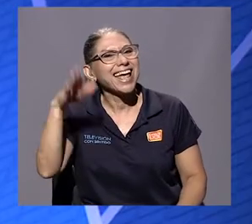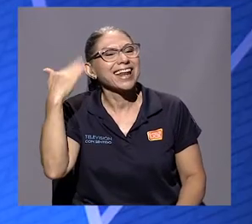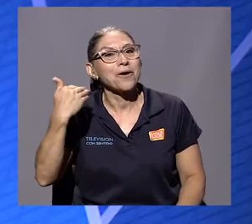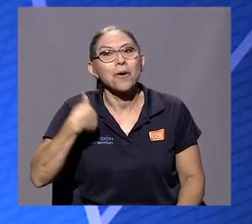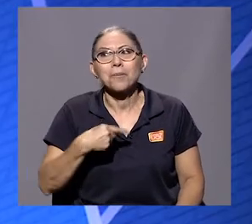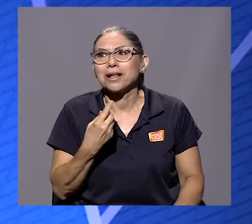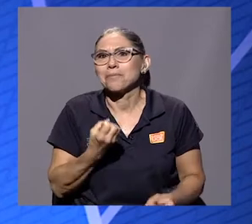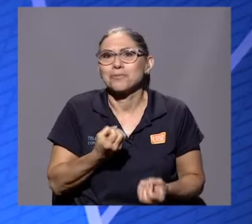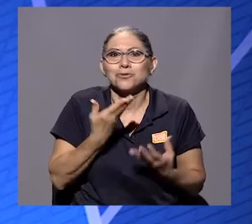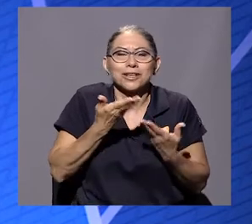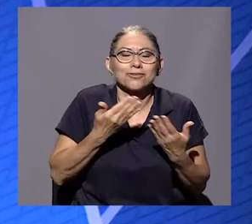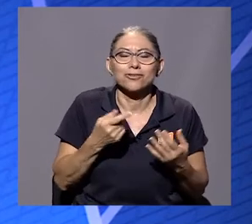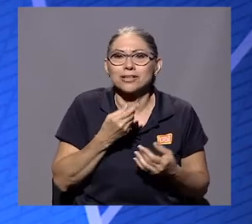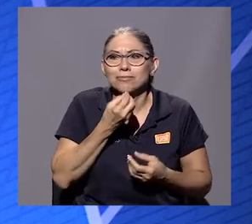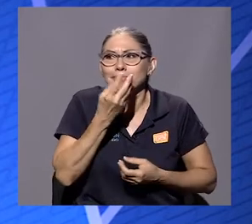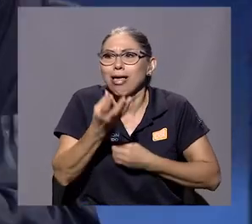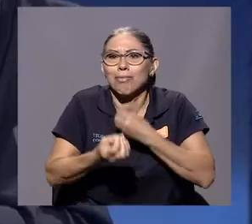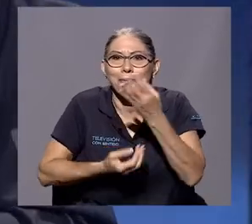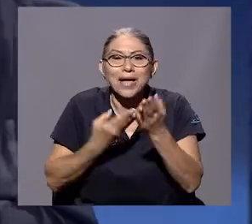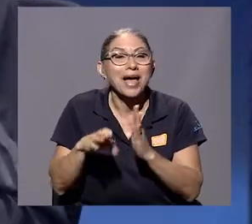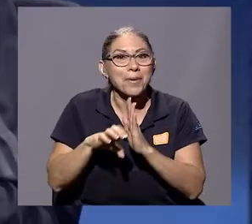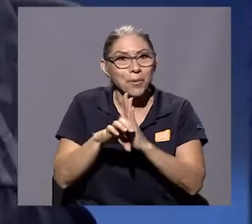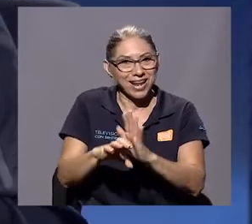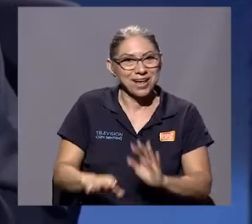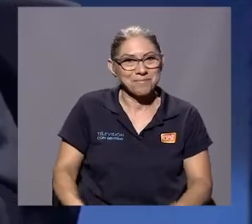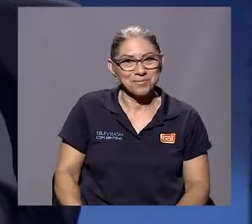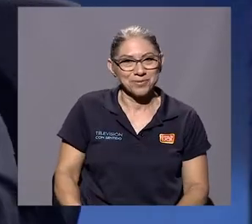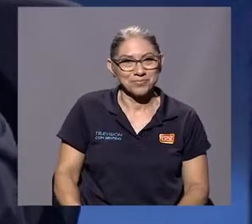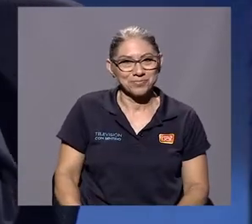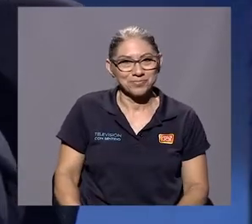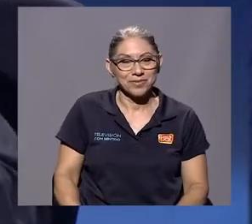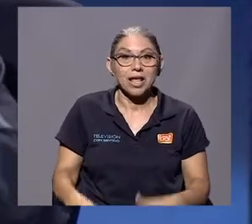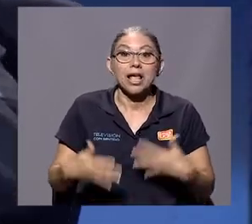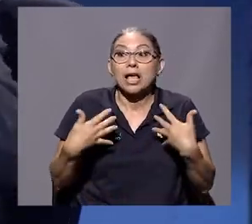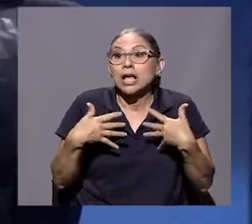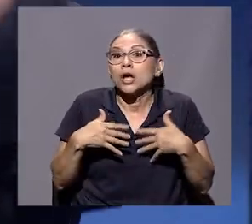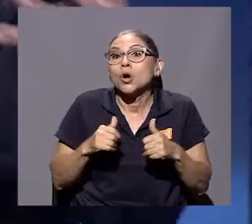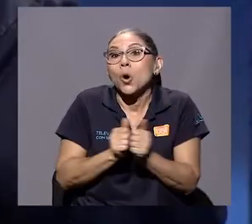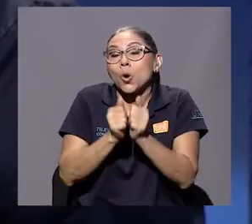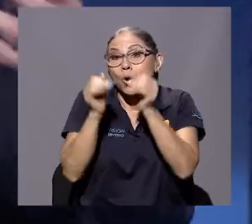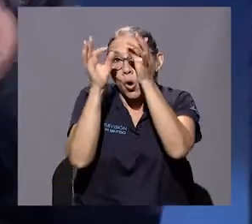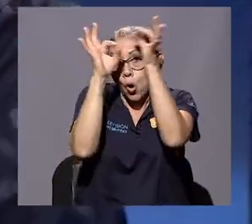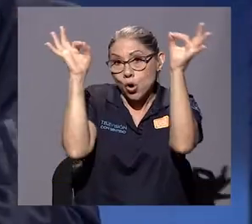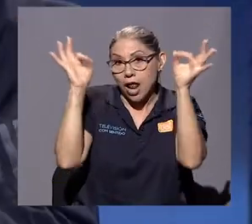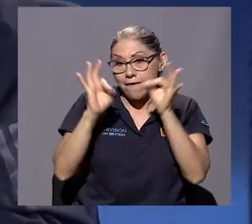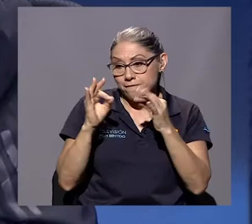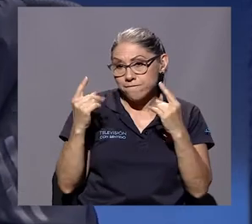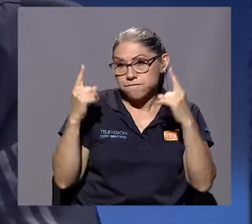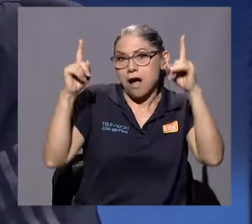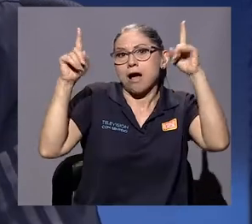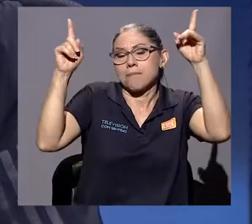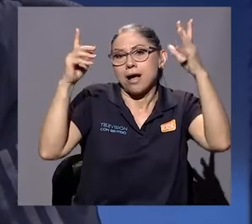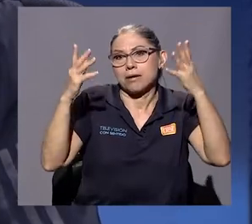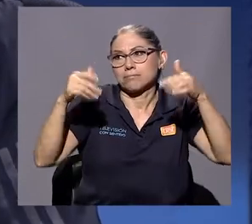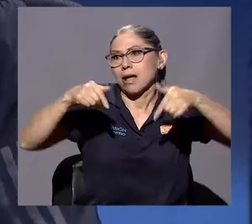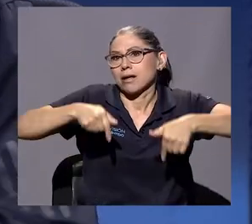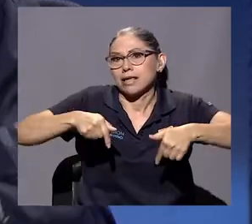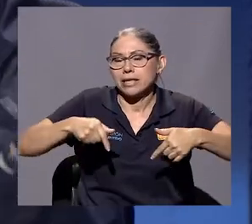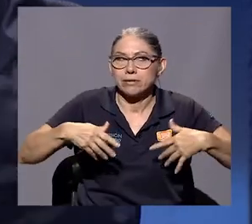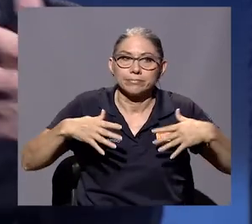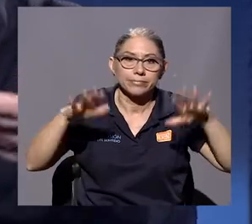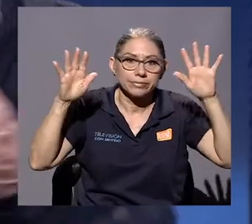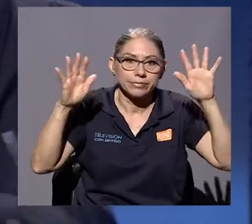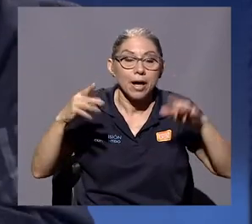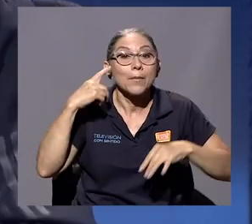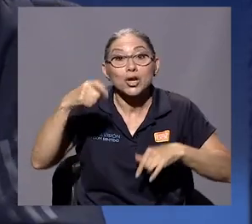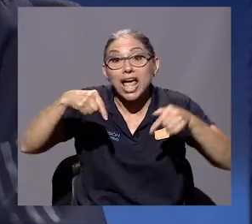Claro, claro. Por ejemplo, con la fama que a uno le habían dado, porque aquí, por supuesto que una mala